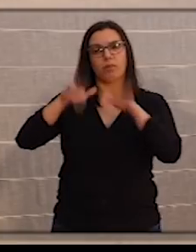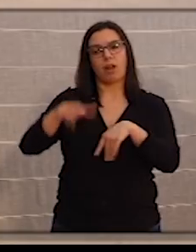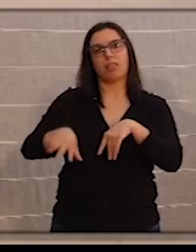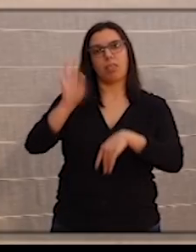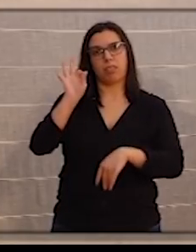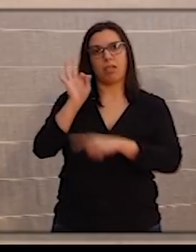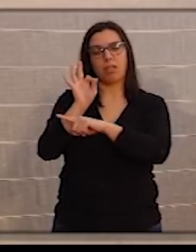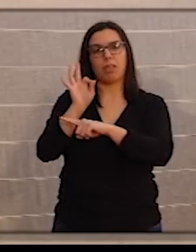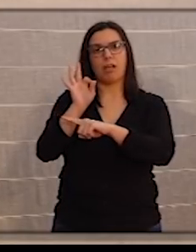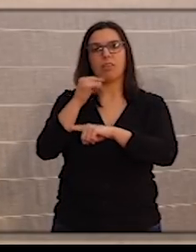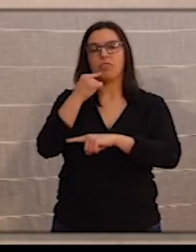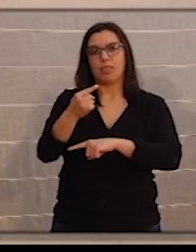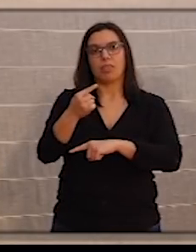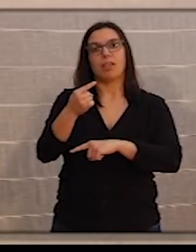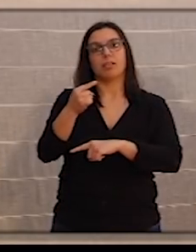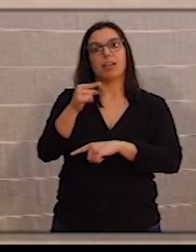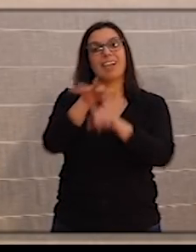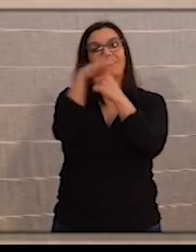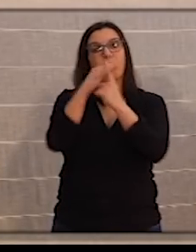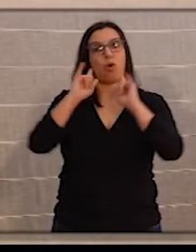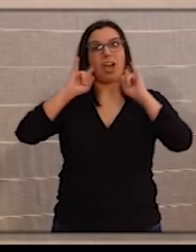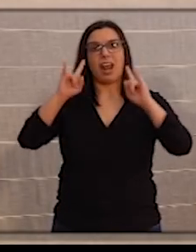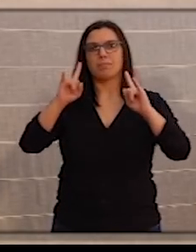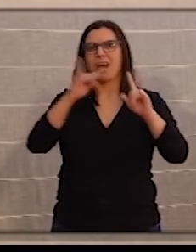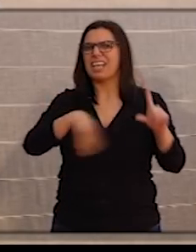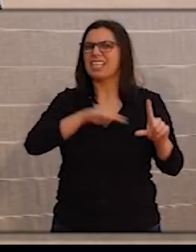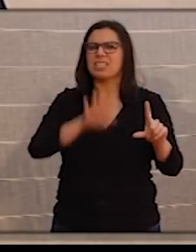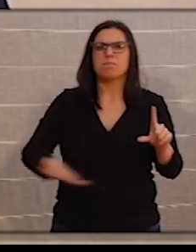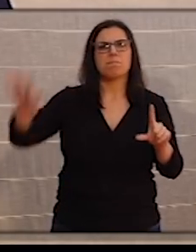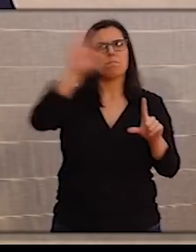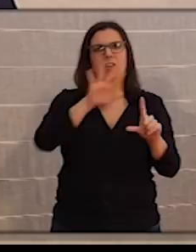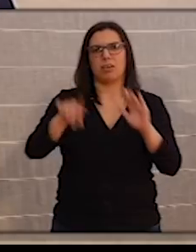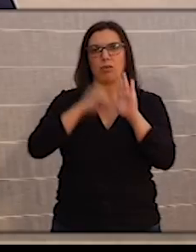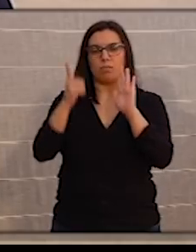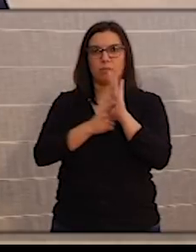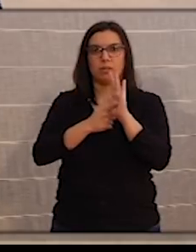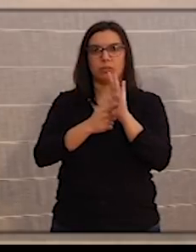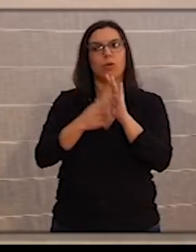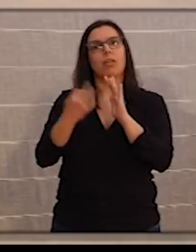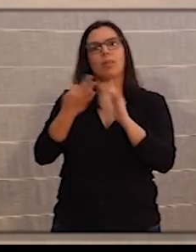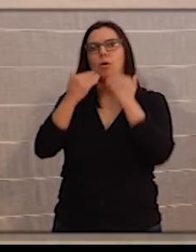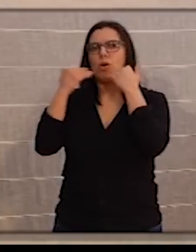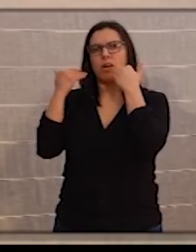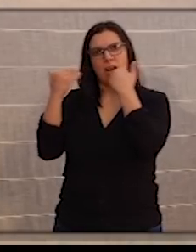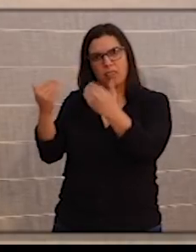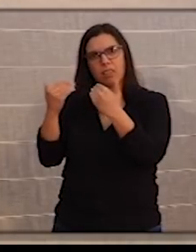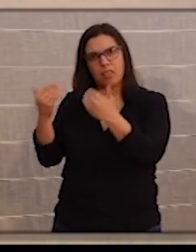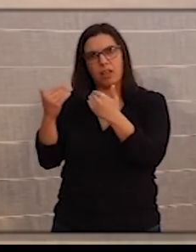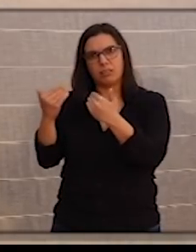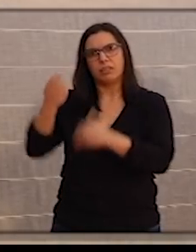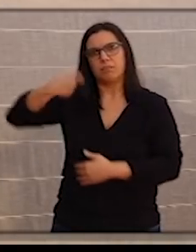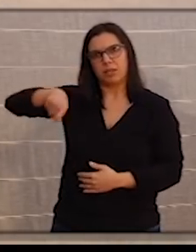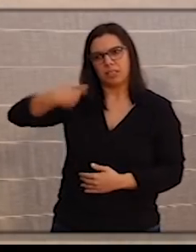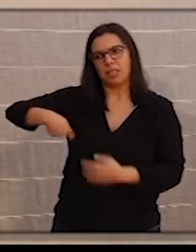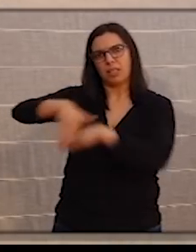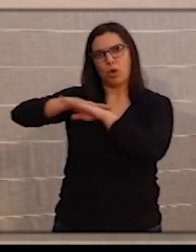decisión de declarar el estado de alarma para todo el país. Es conveniente agradecer, por tanto, al presidente